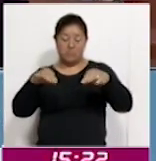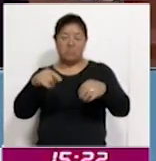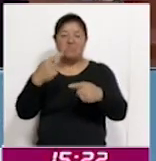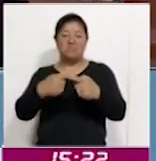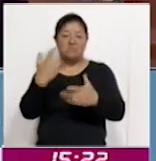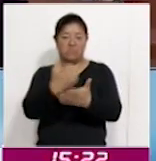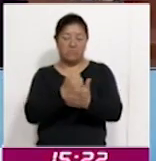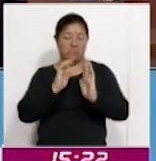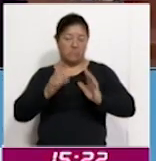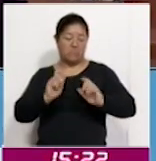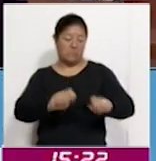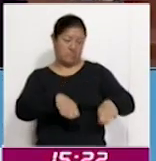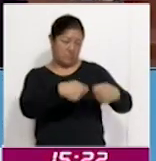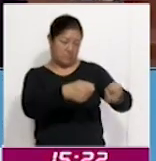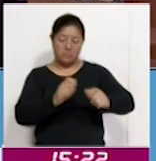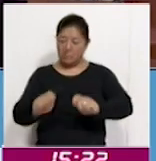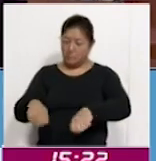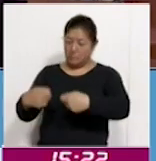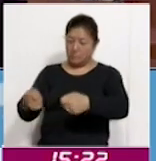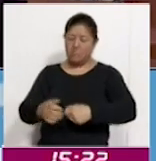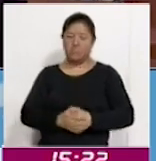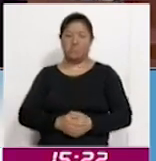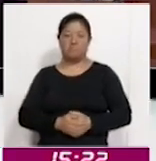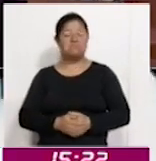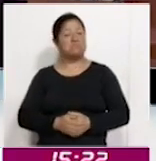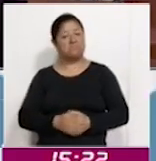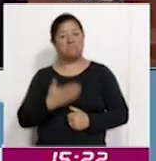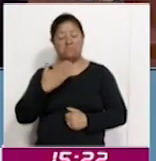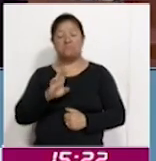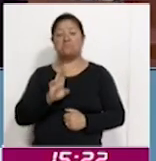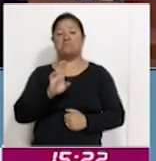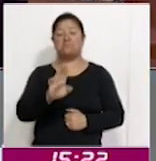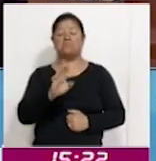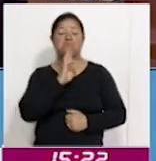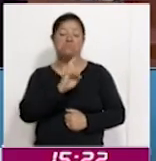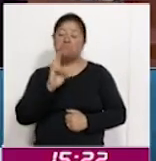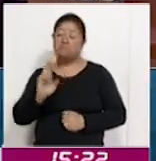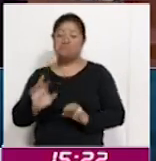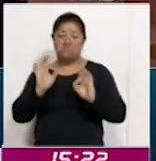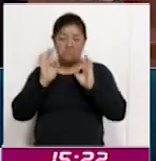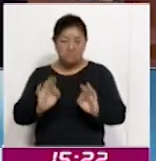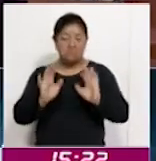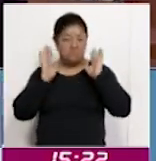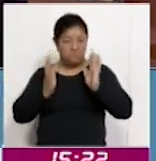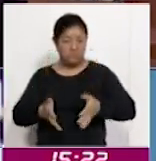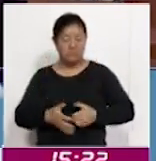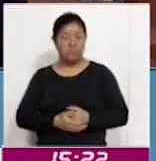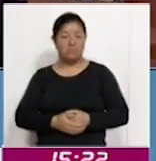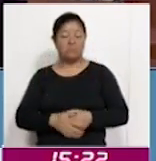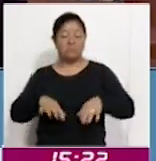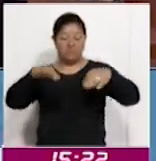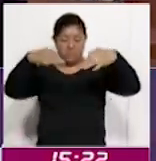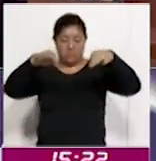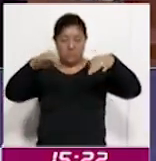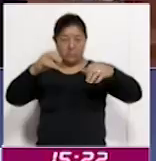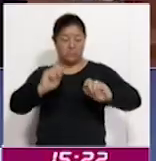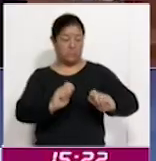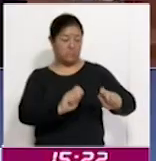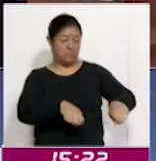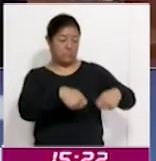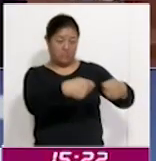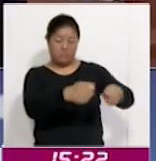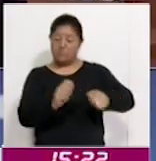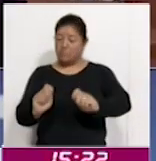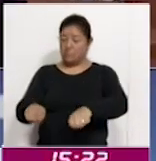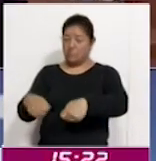electas. El próximo miércoles se estará dando ya el resultado oficial y su constancia como ganadores de este